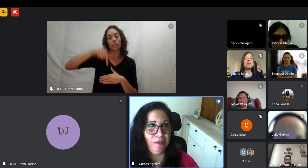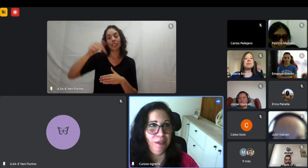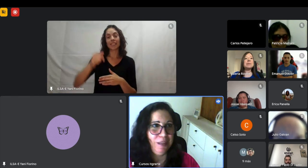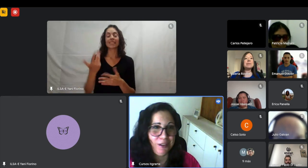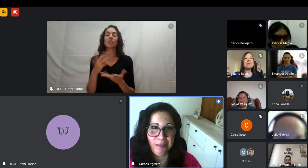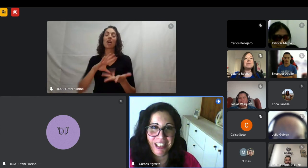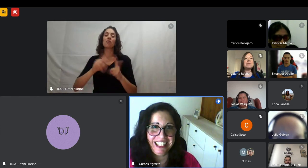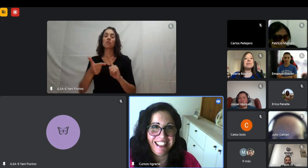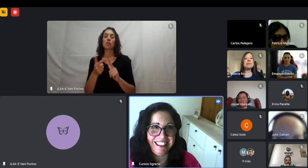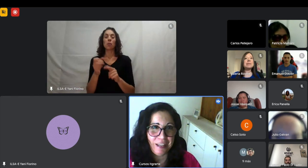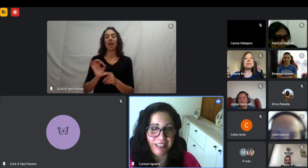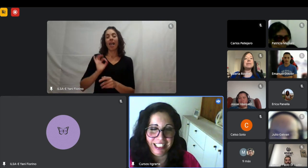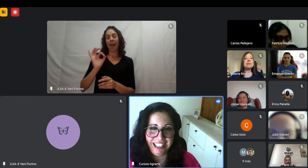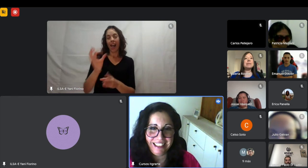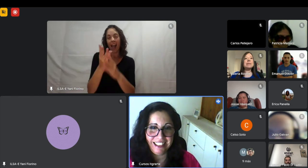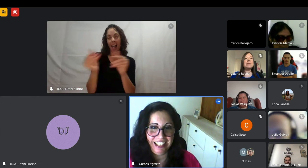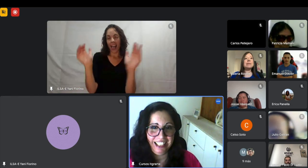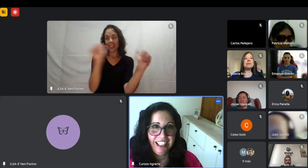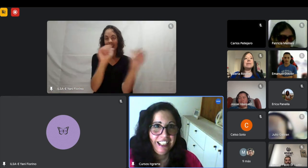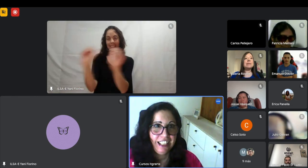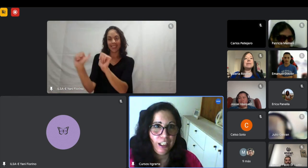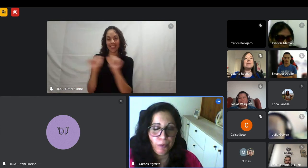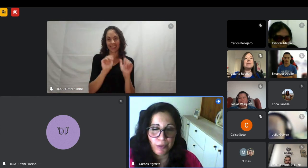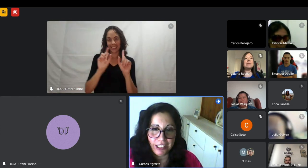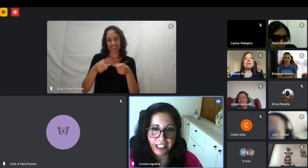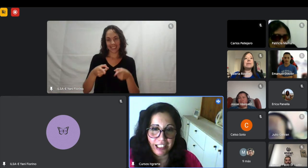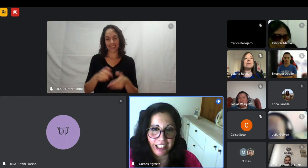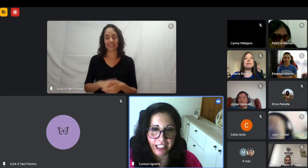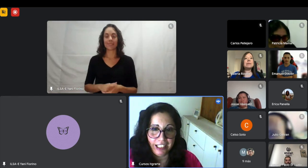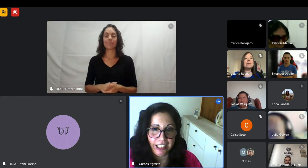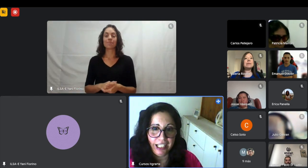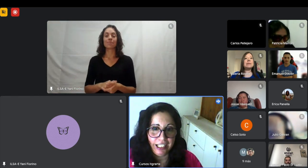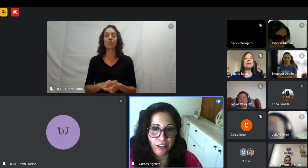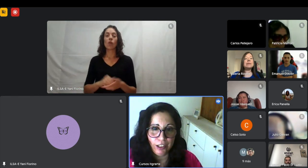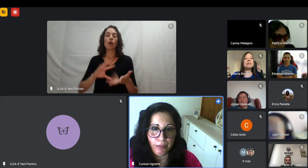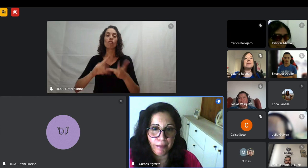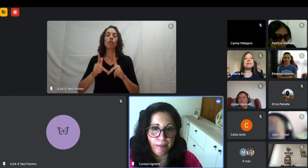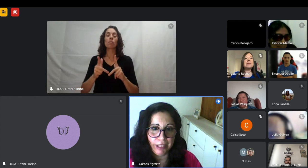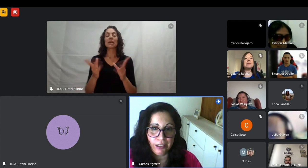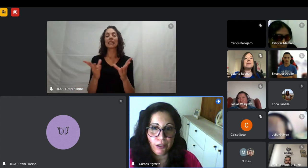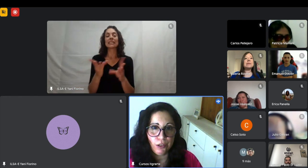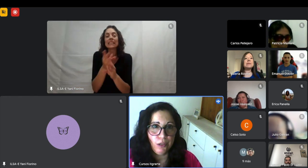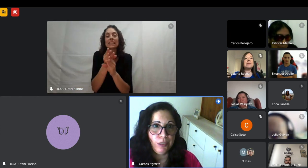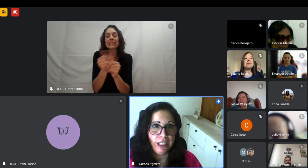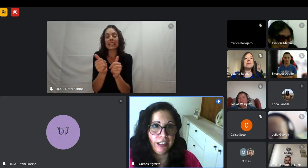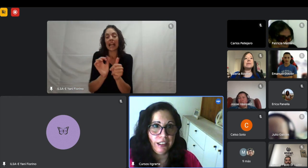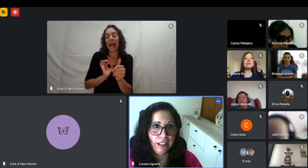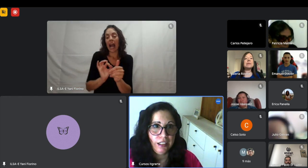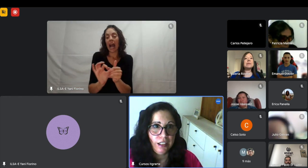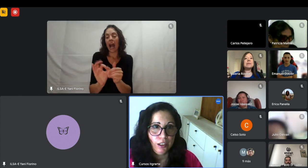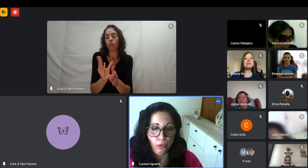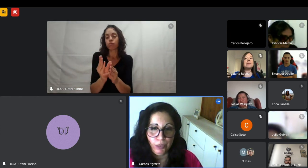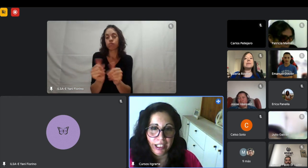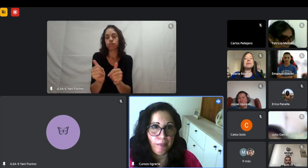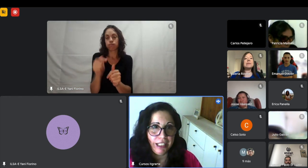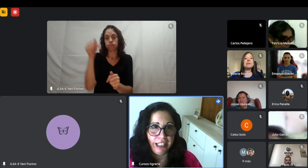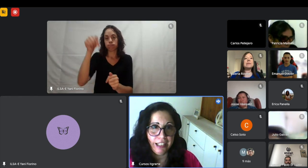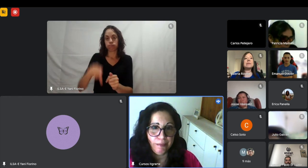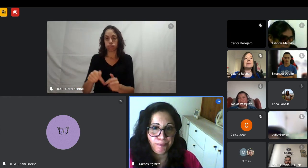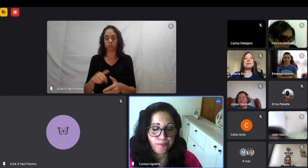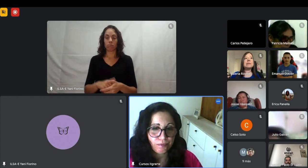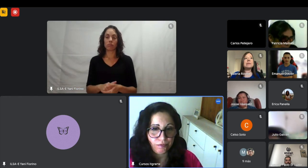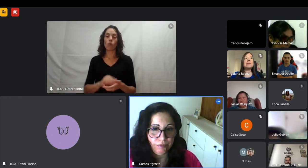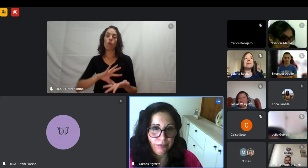las podemos nombrar de distintas maneras es como un cierre de año también para nosotros una una